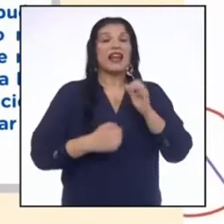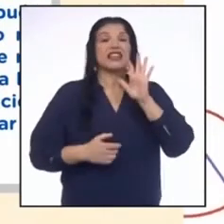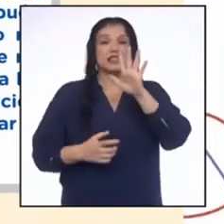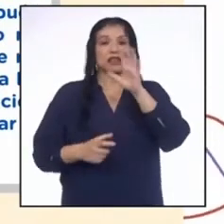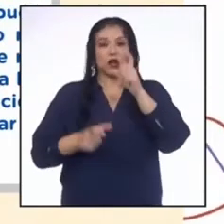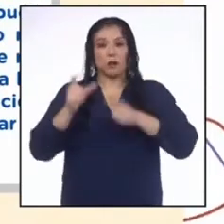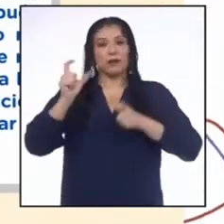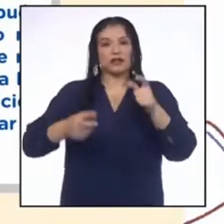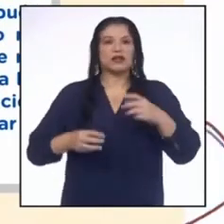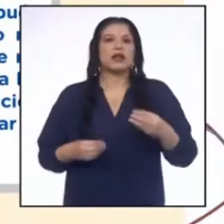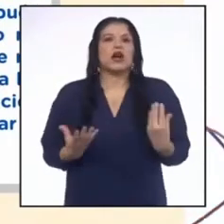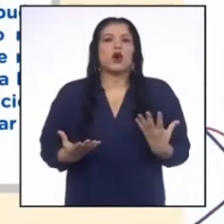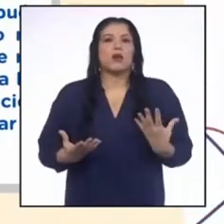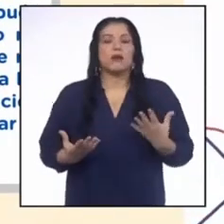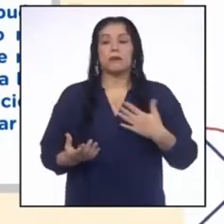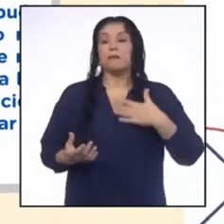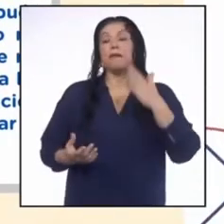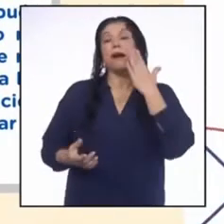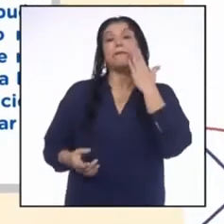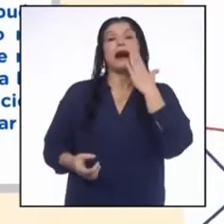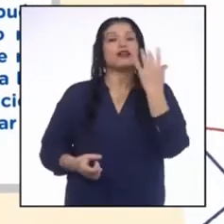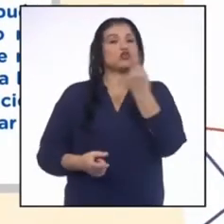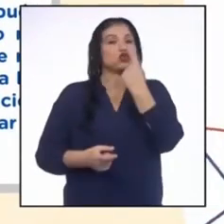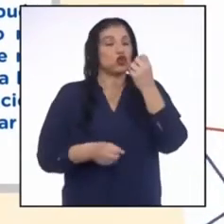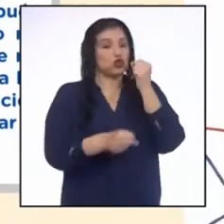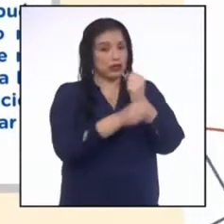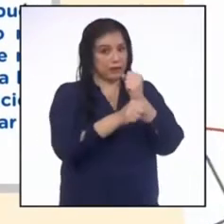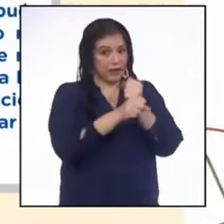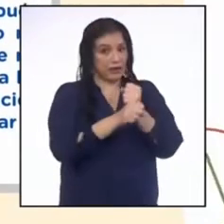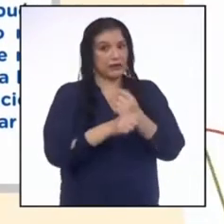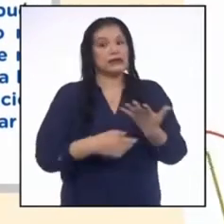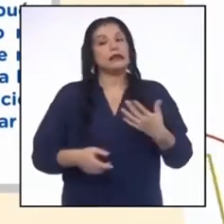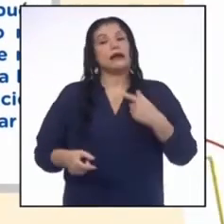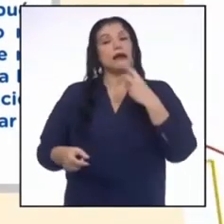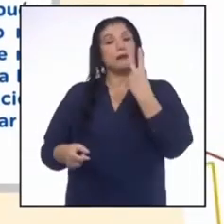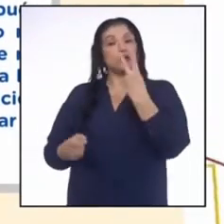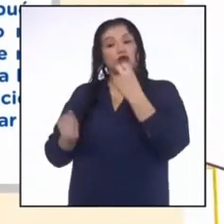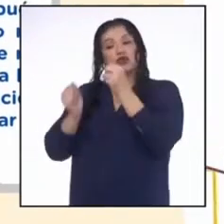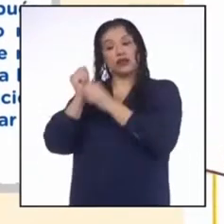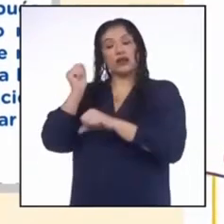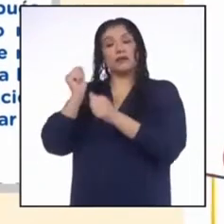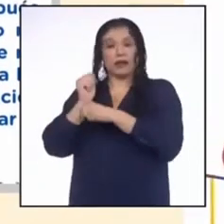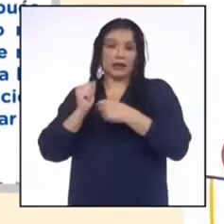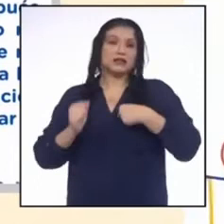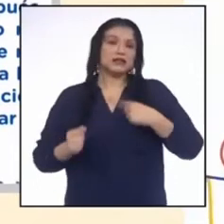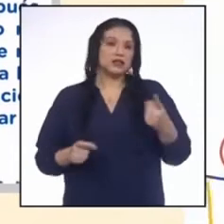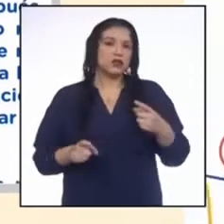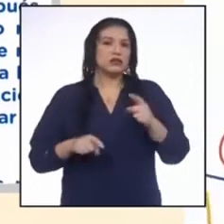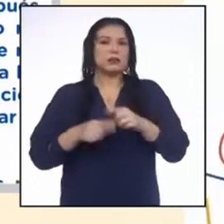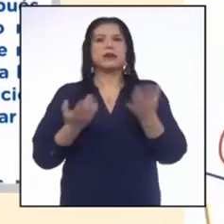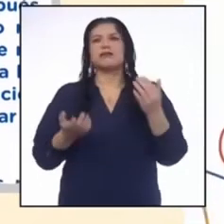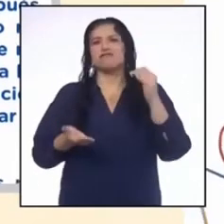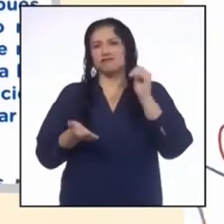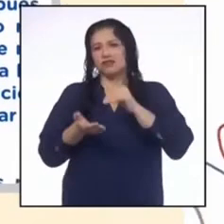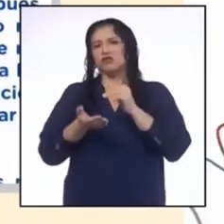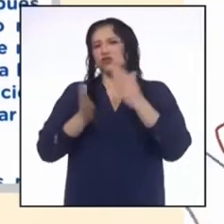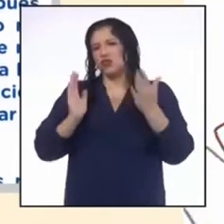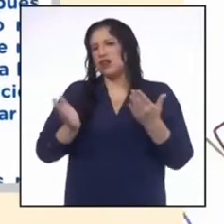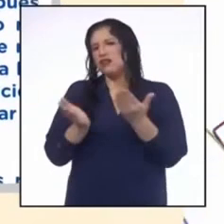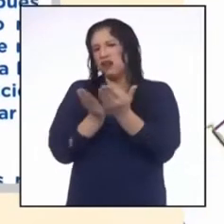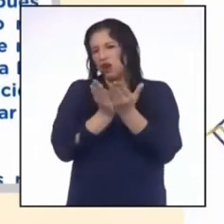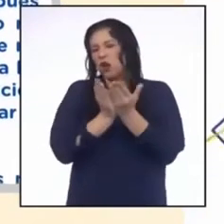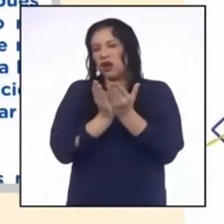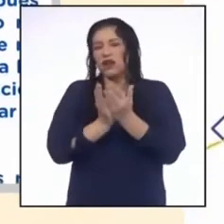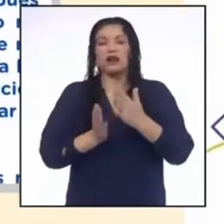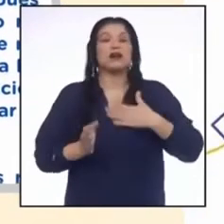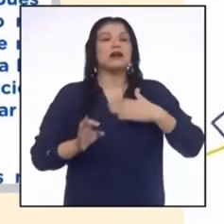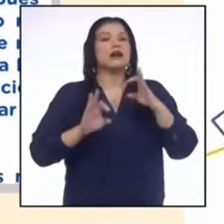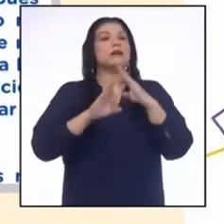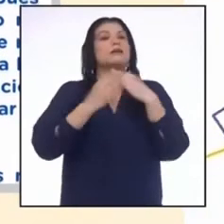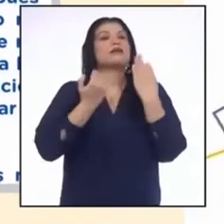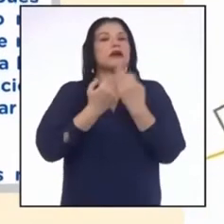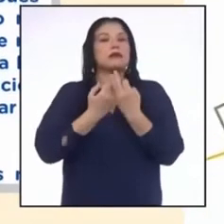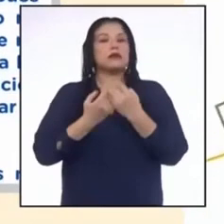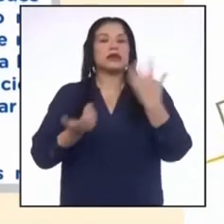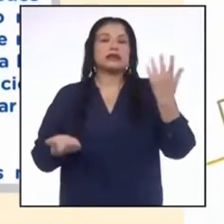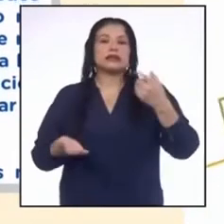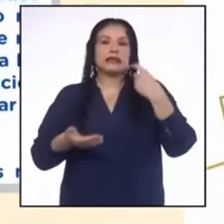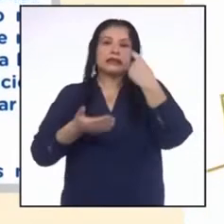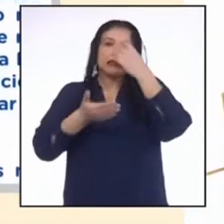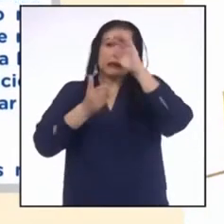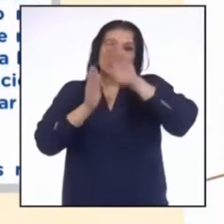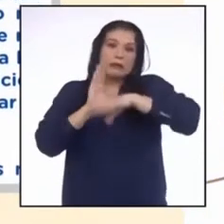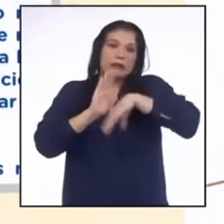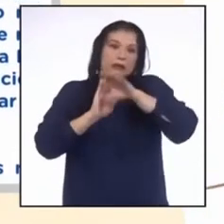está sosteniendo con el trabajo de mi madre. Mis dos hermanas y yo estamos en edad escolar. Mi familia ha tenido que reducir sus